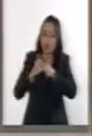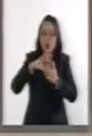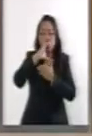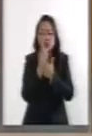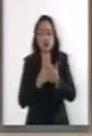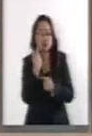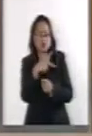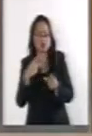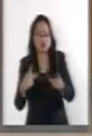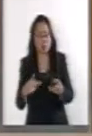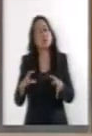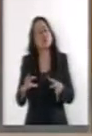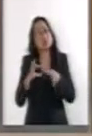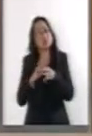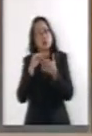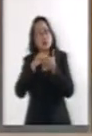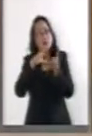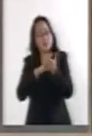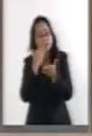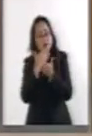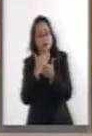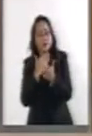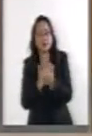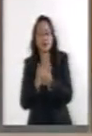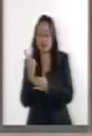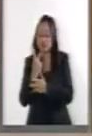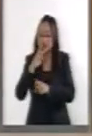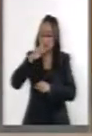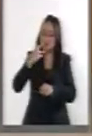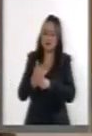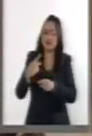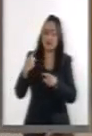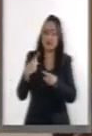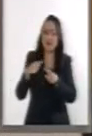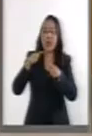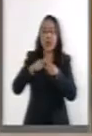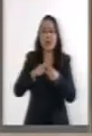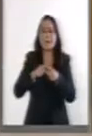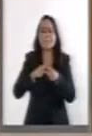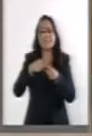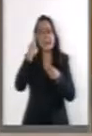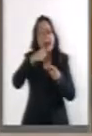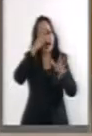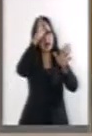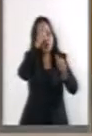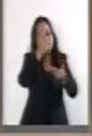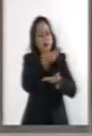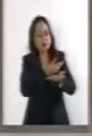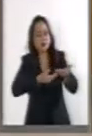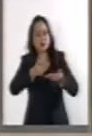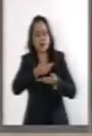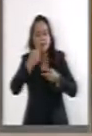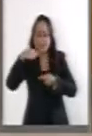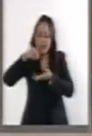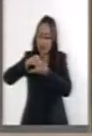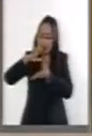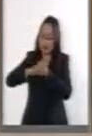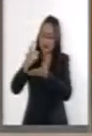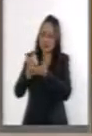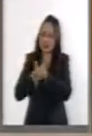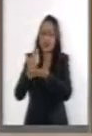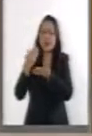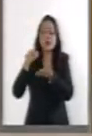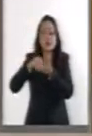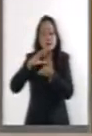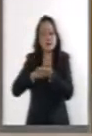colectivos. Y para llevar a cabo ambas funciones, tanto la de conciliación como la registral, se